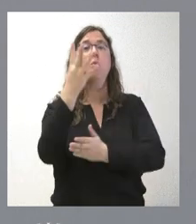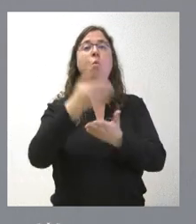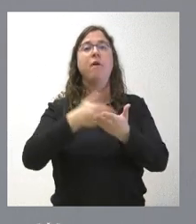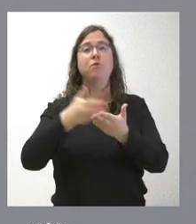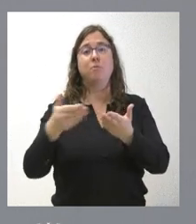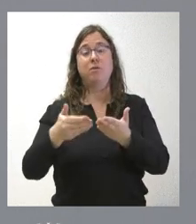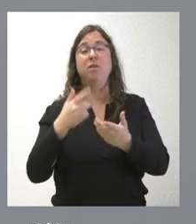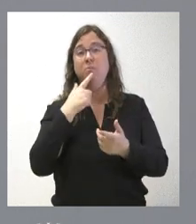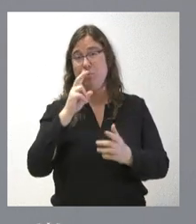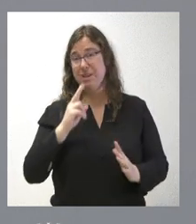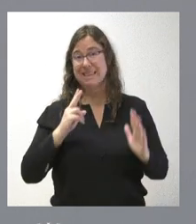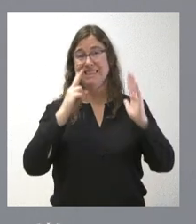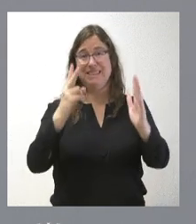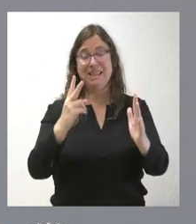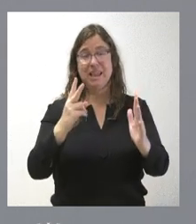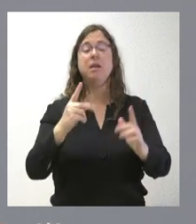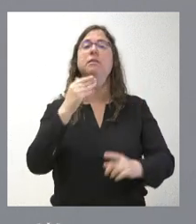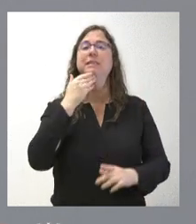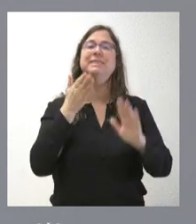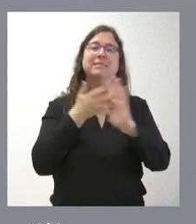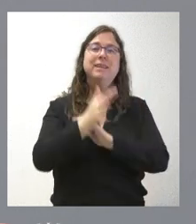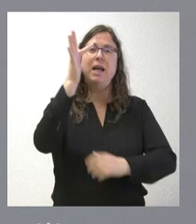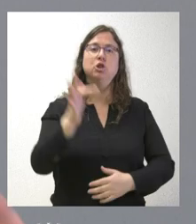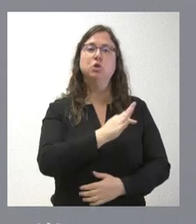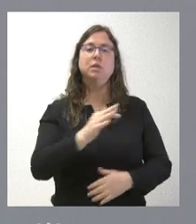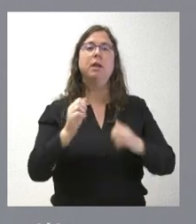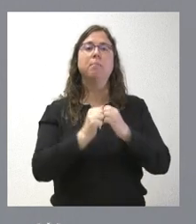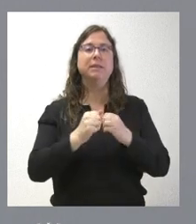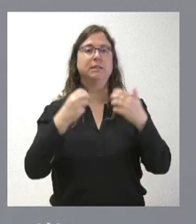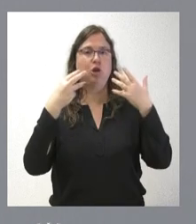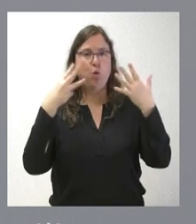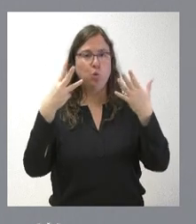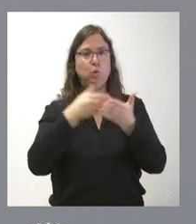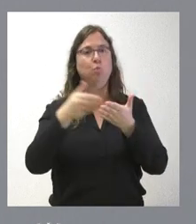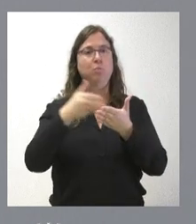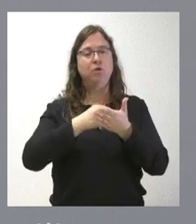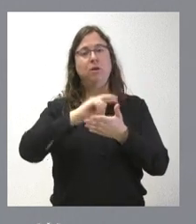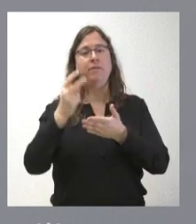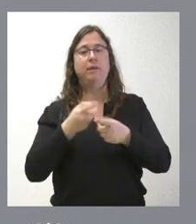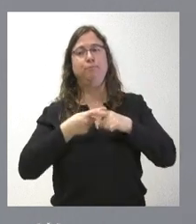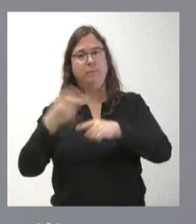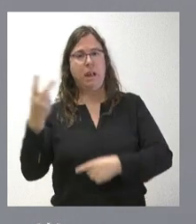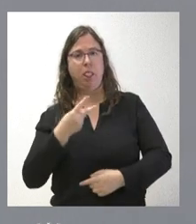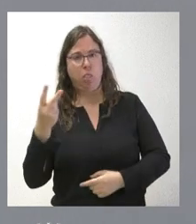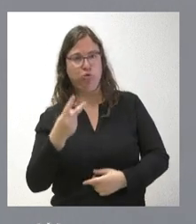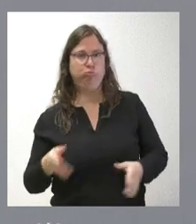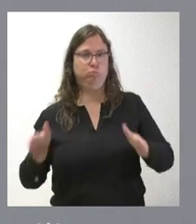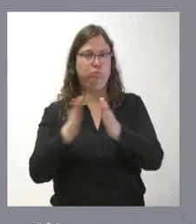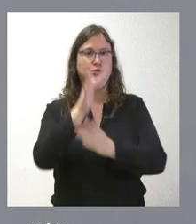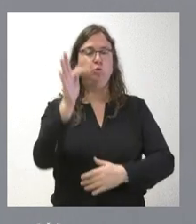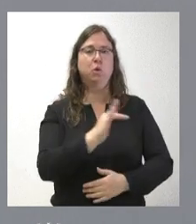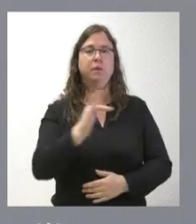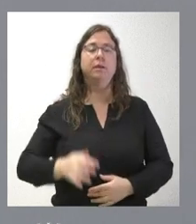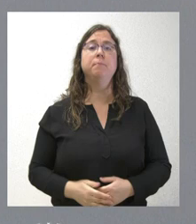son siete ejercicios la vigente del plan, hablamos de veintiocho millones de euros entre las dos administraciones. Con estas medidas, la